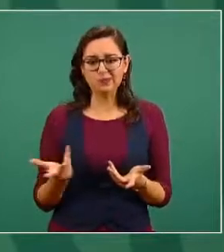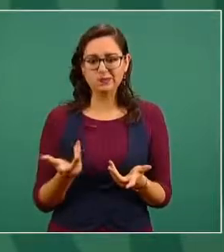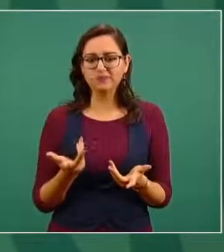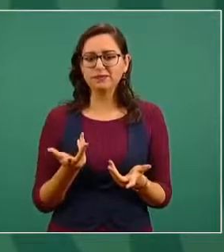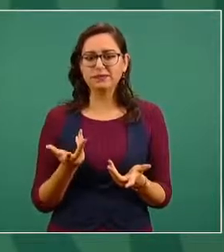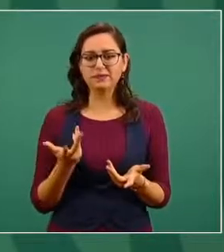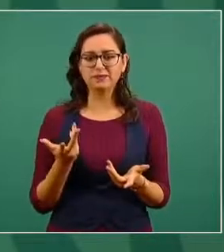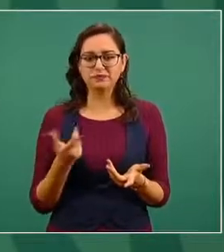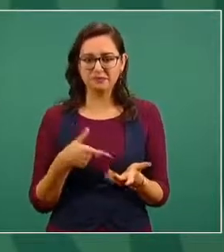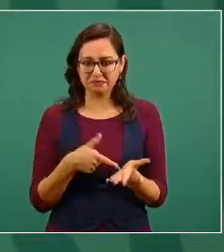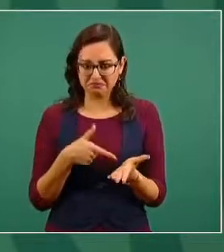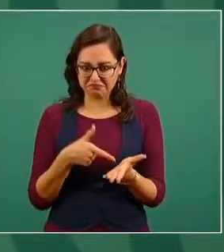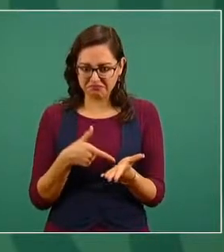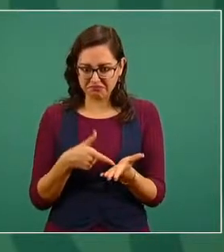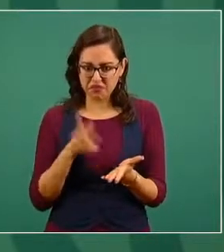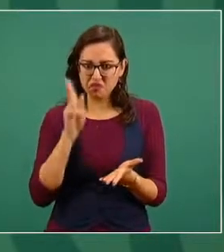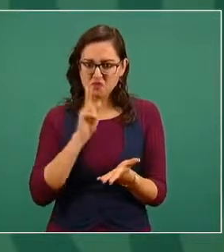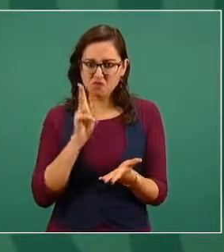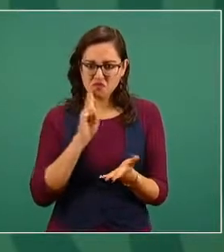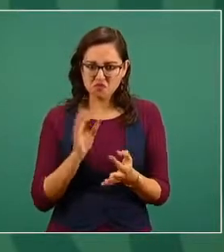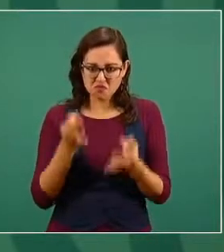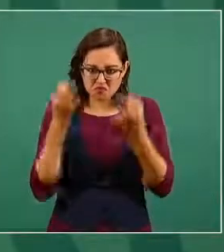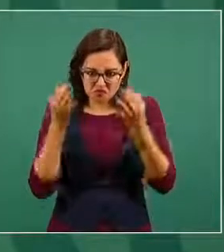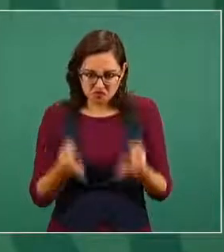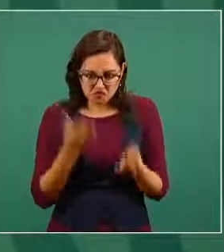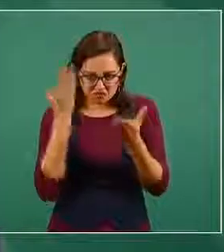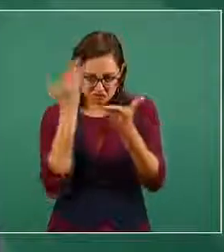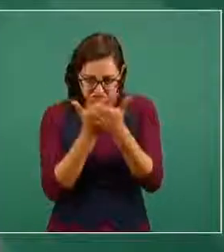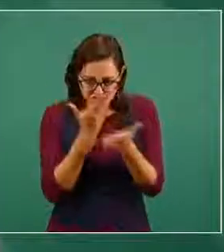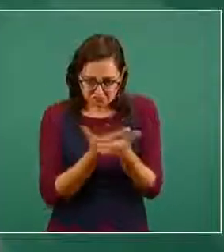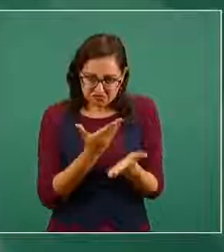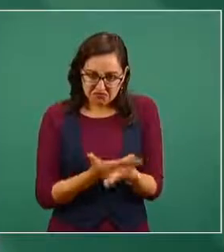sustento no hay materia